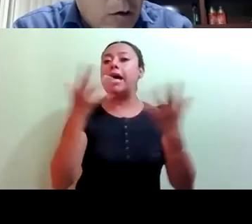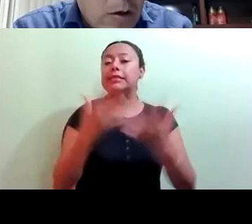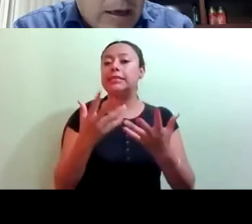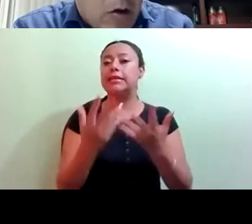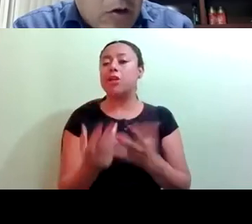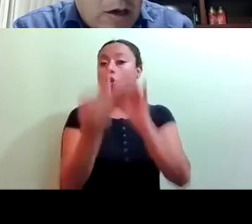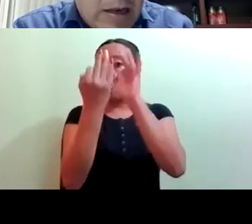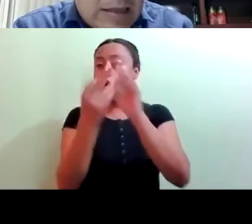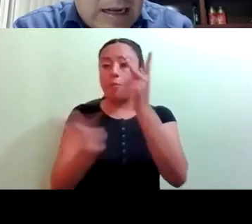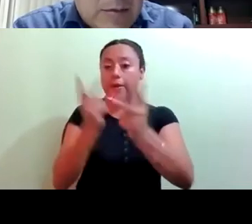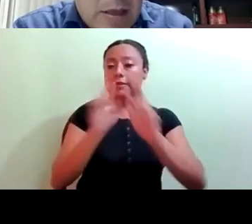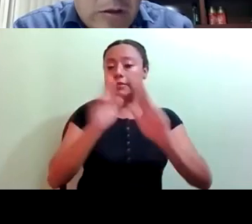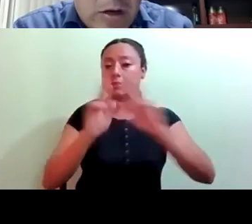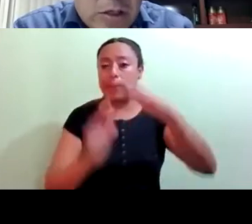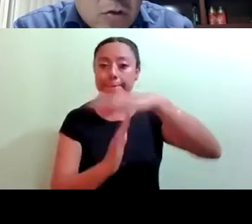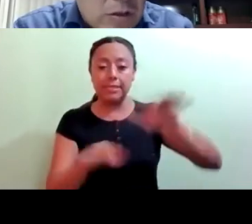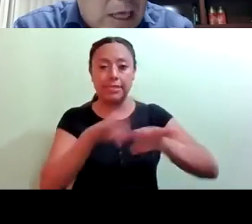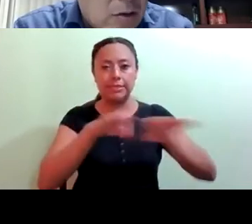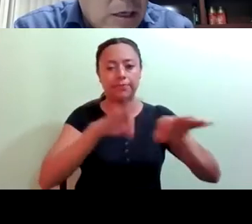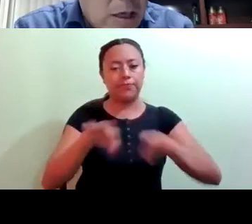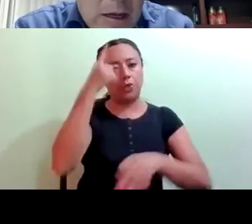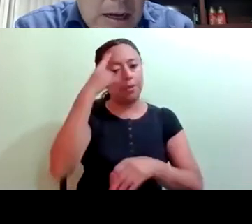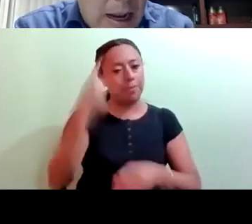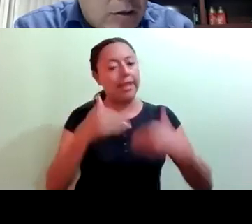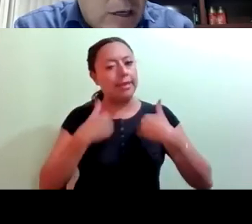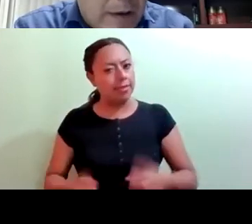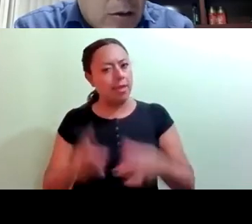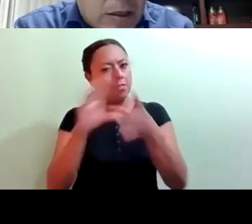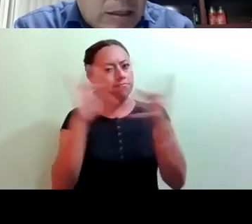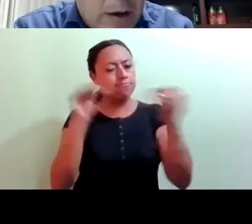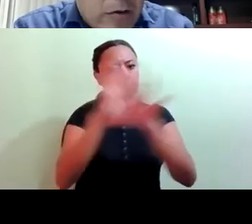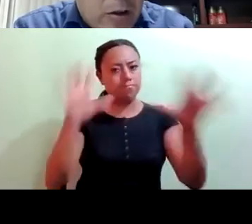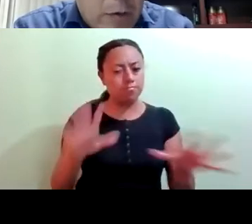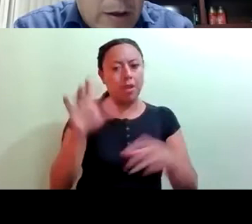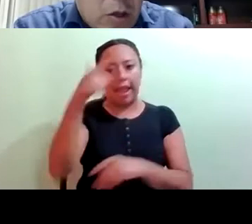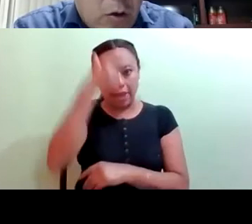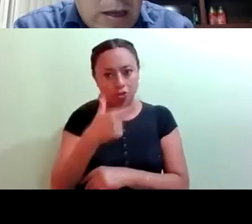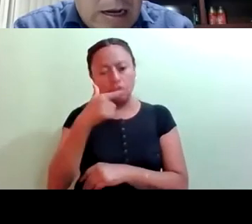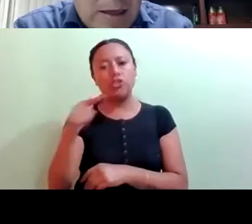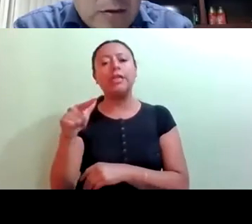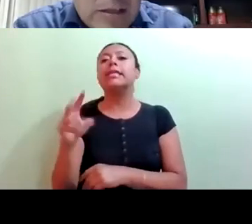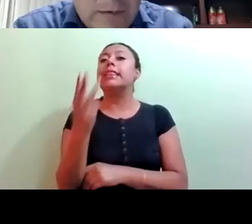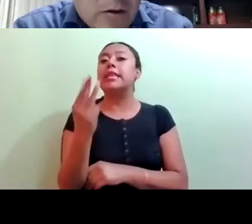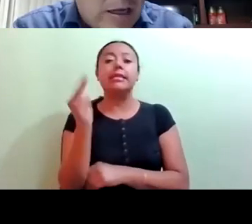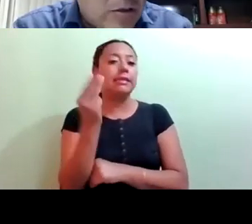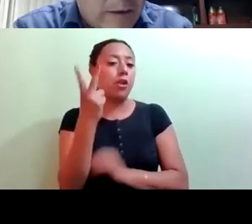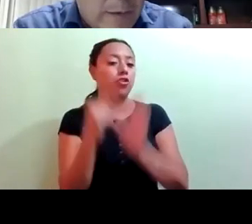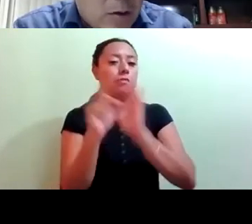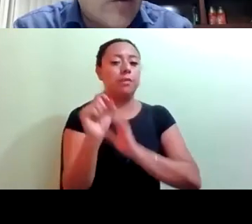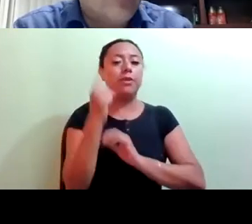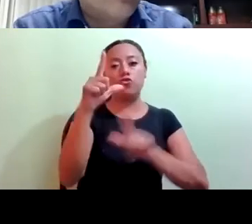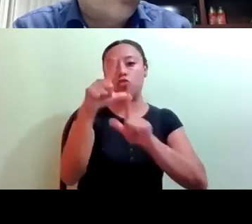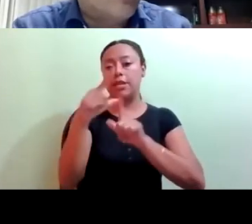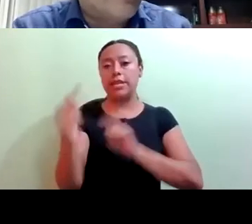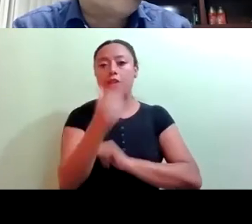trabajo que conlleven al esclarecimiento de los hechos suscitados la noche del pasado 3 de mayo del 2021 en la línea 12 del metro de la Ciudad de